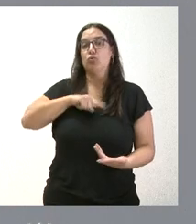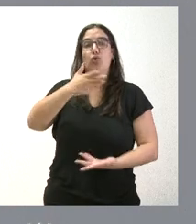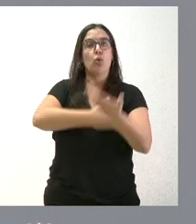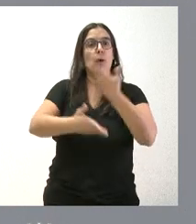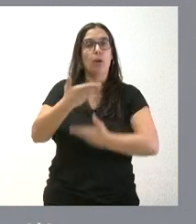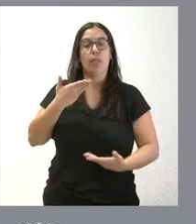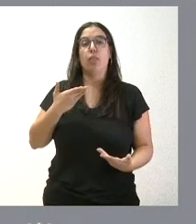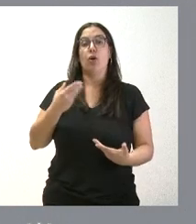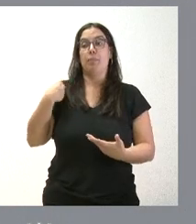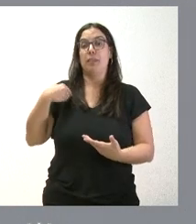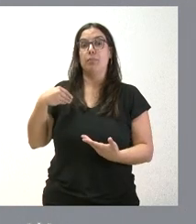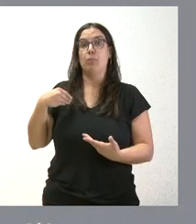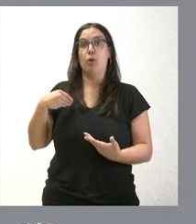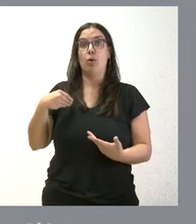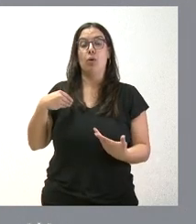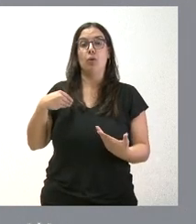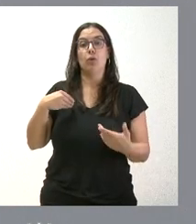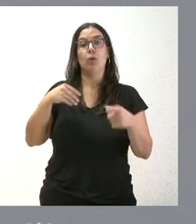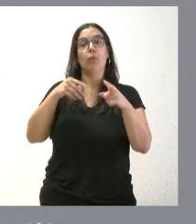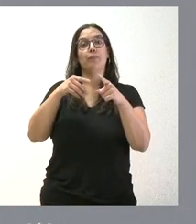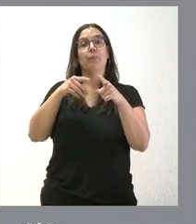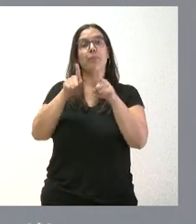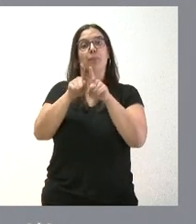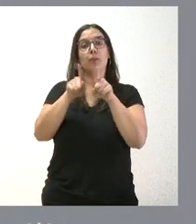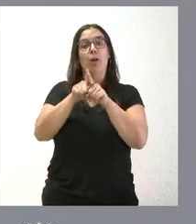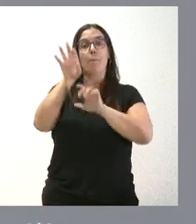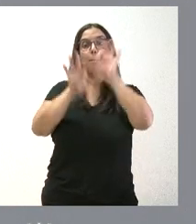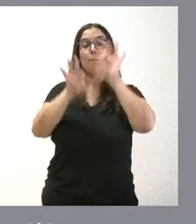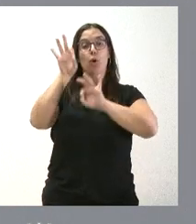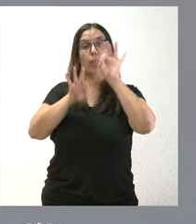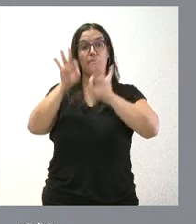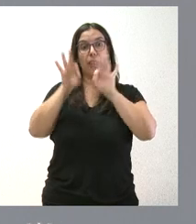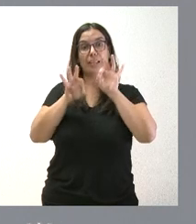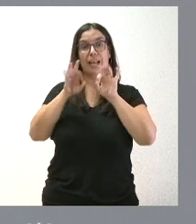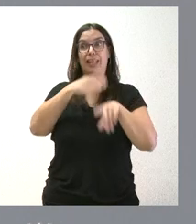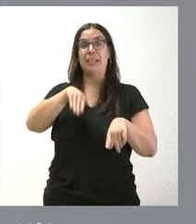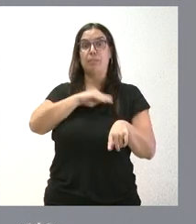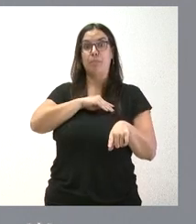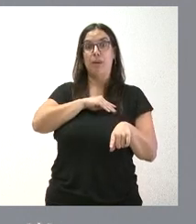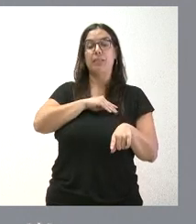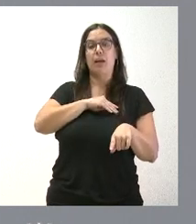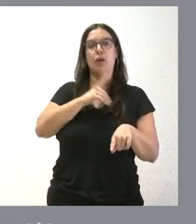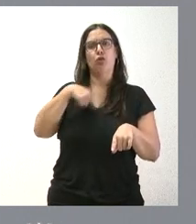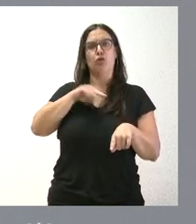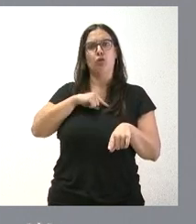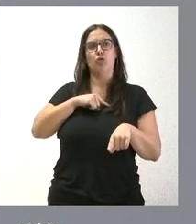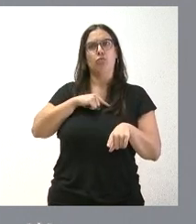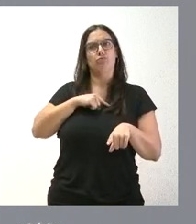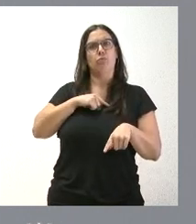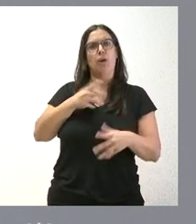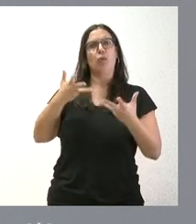es incluso mayor a lo que es nuestro peso en el ámbito del porcentaje que tenemos en el conjunto de España en otras cuestiones. De las